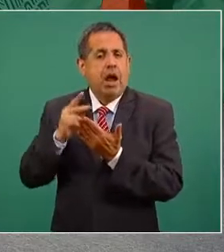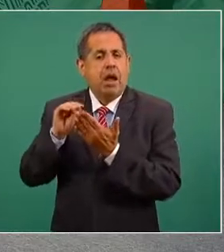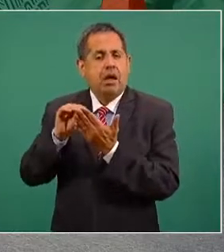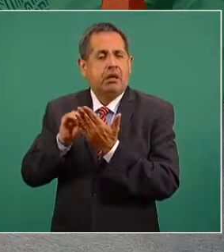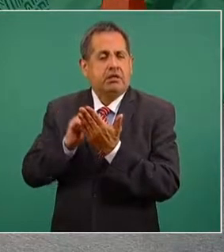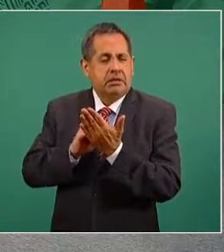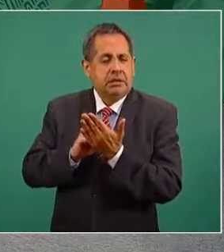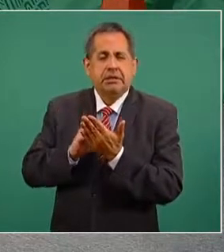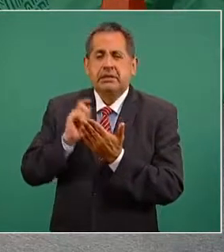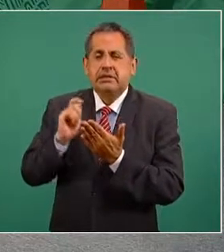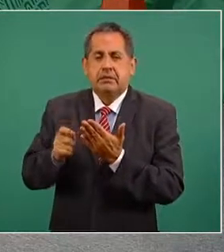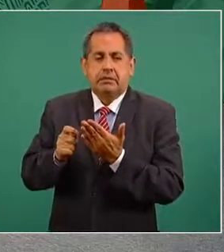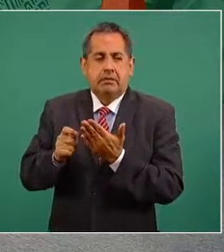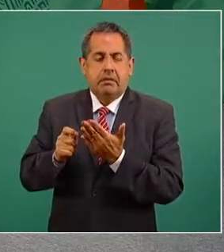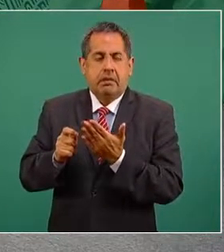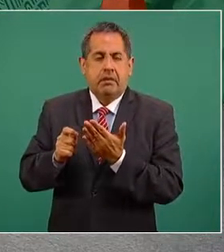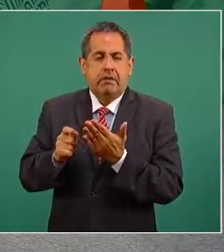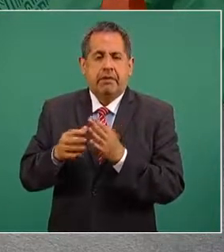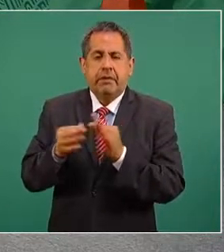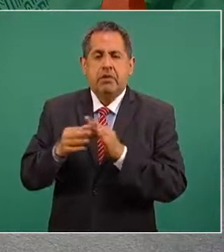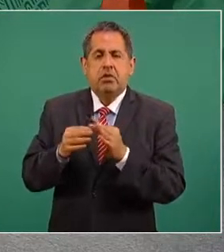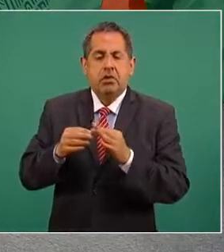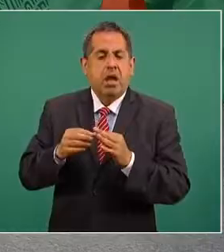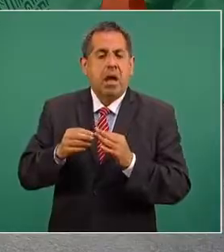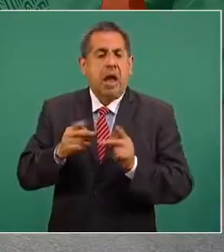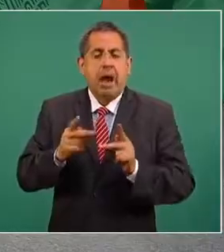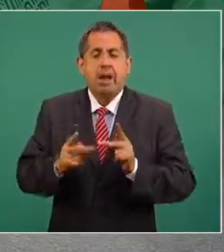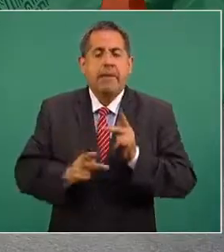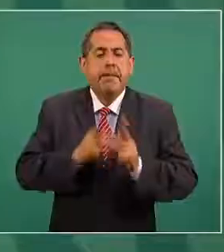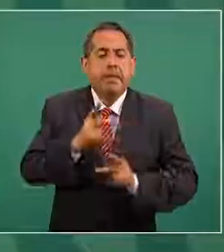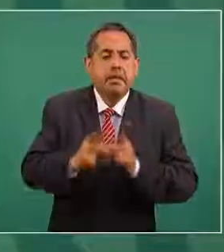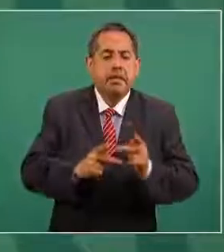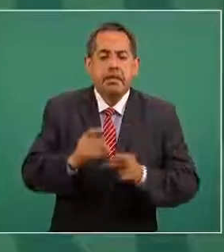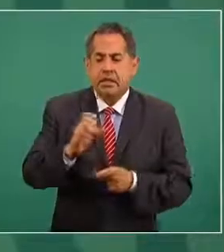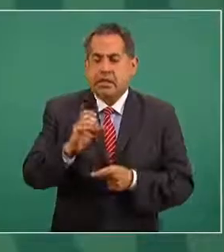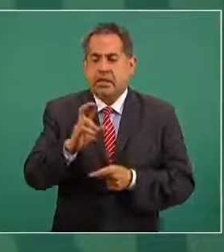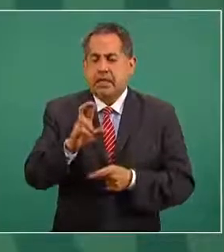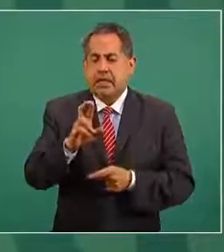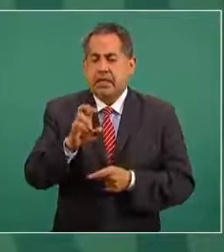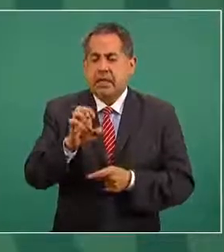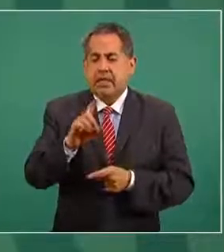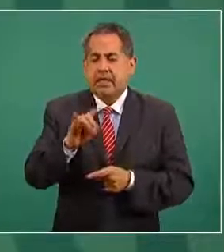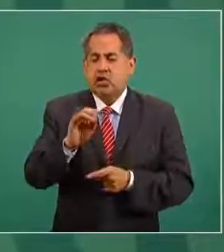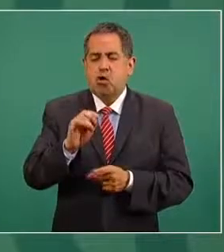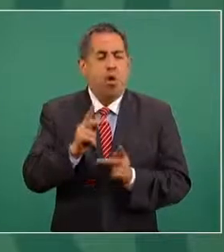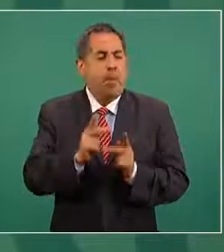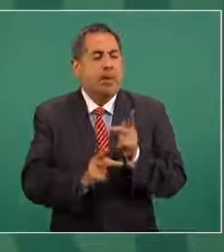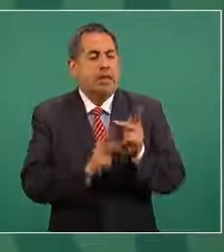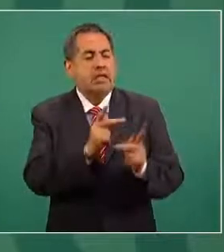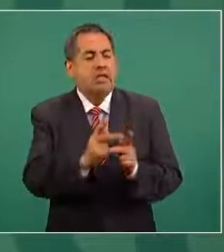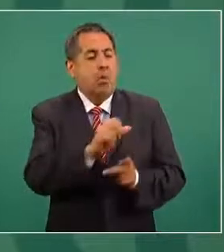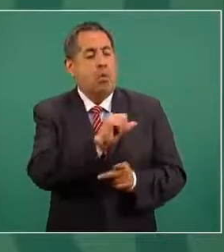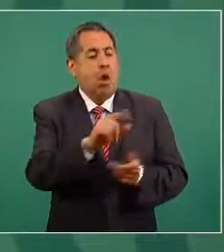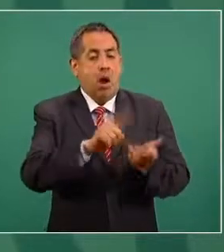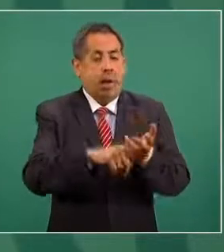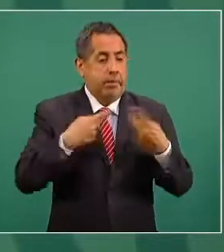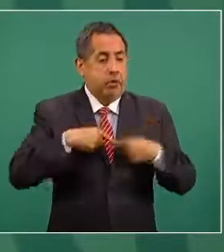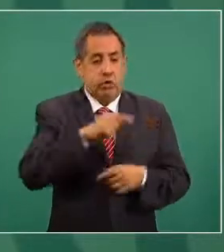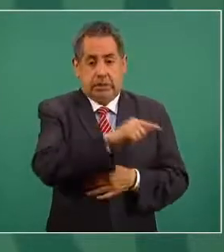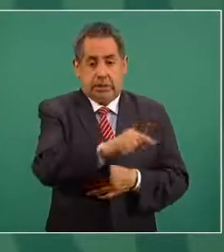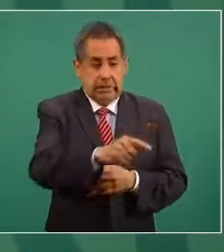de créditos puentes a proveedores